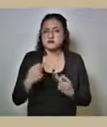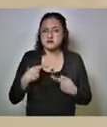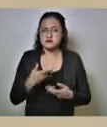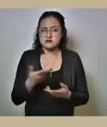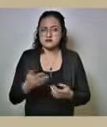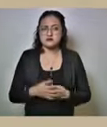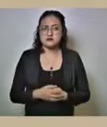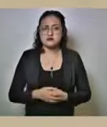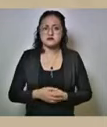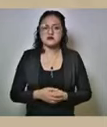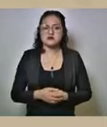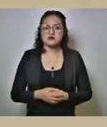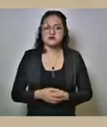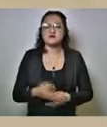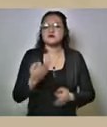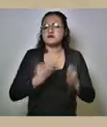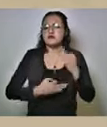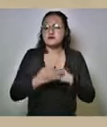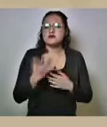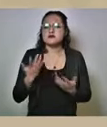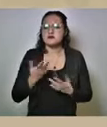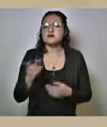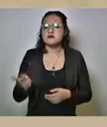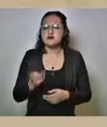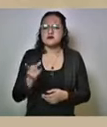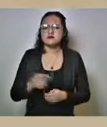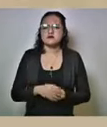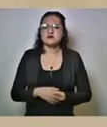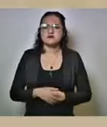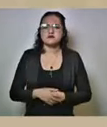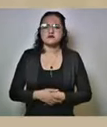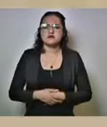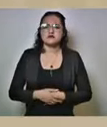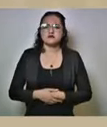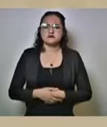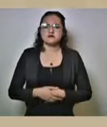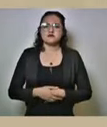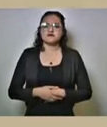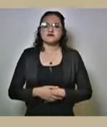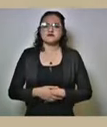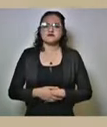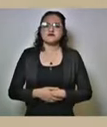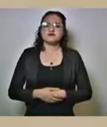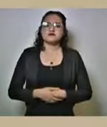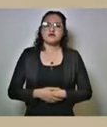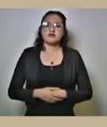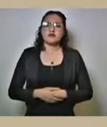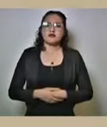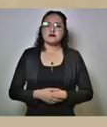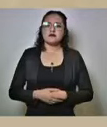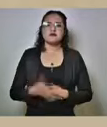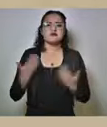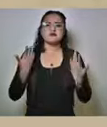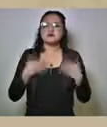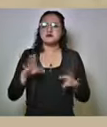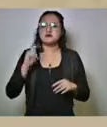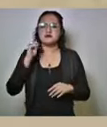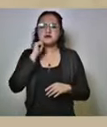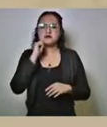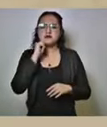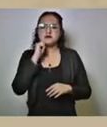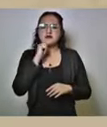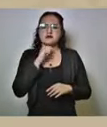que todos nos hagamos esa pregunta todos cualquiera que sea la condición